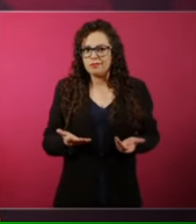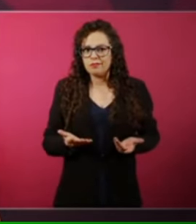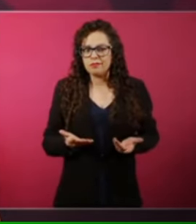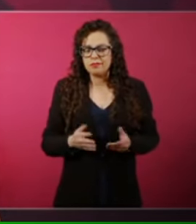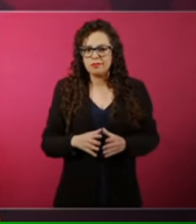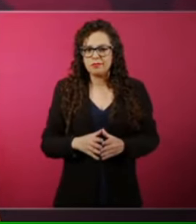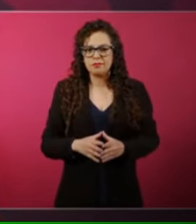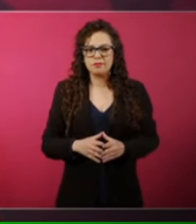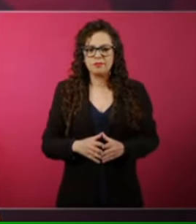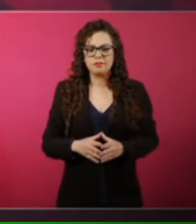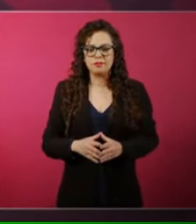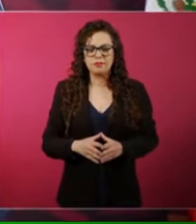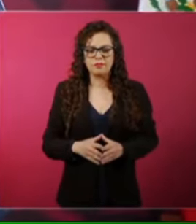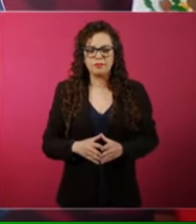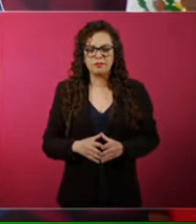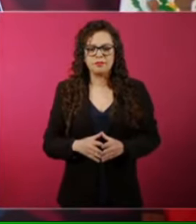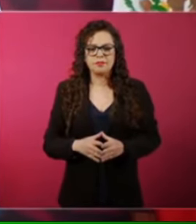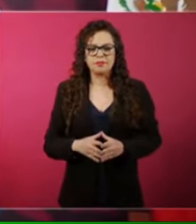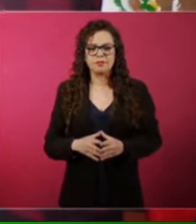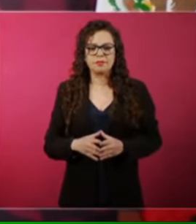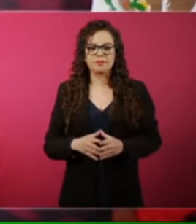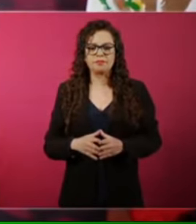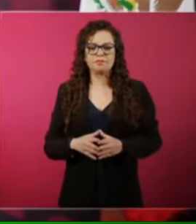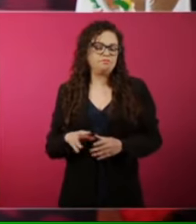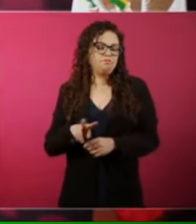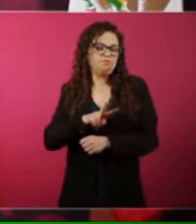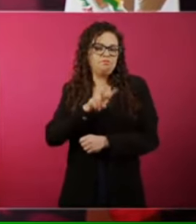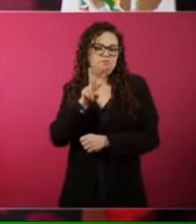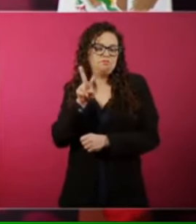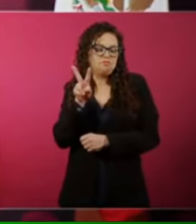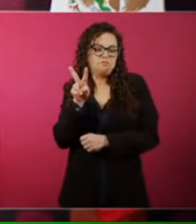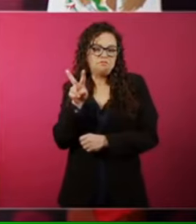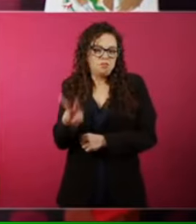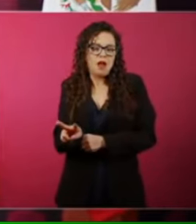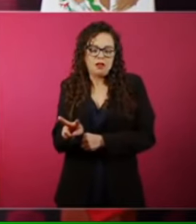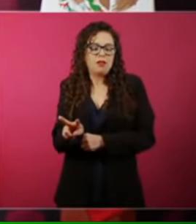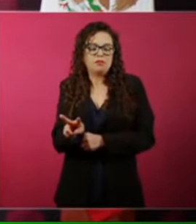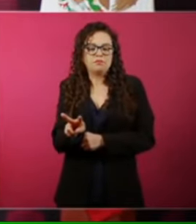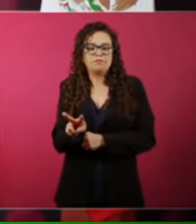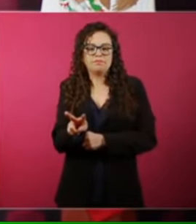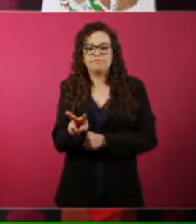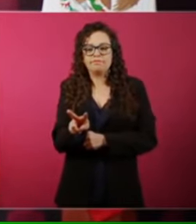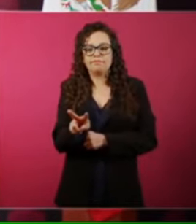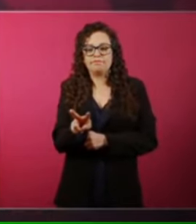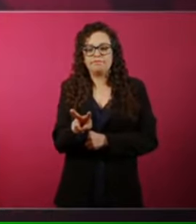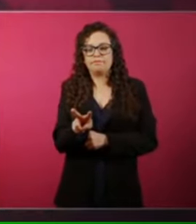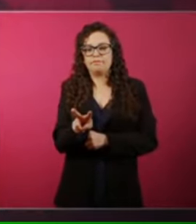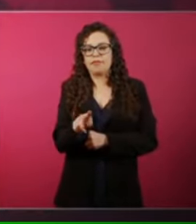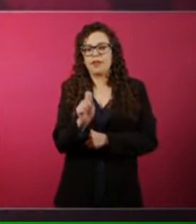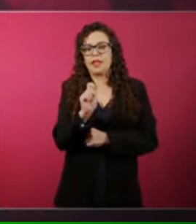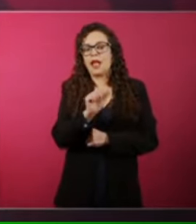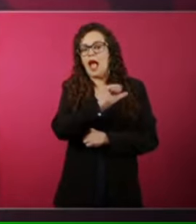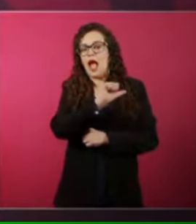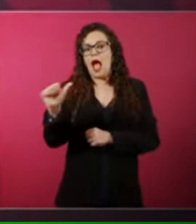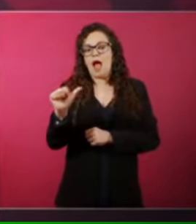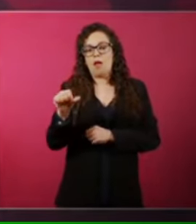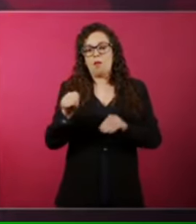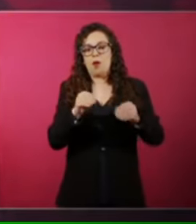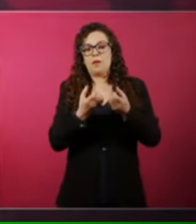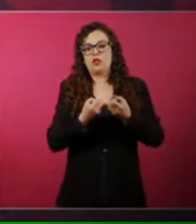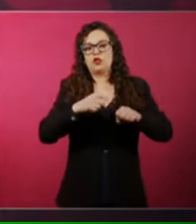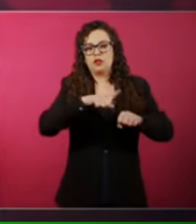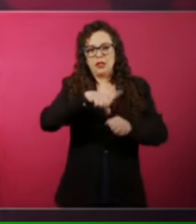Entonces, siempre la izquierda, los movimientos sociales van a tener